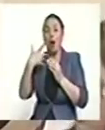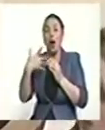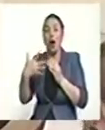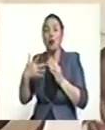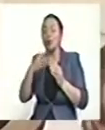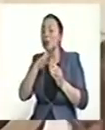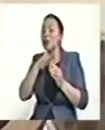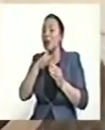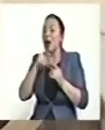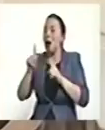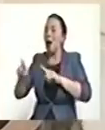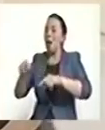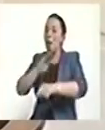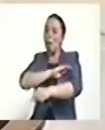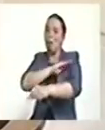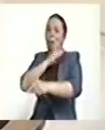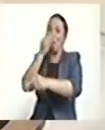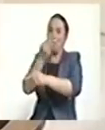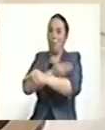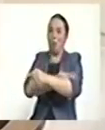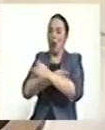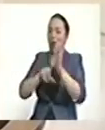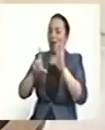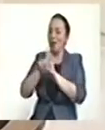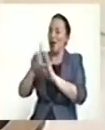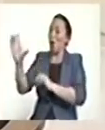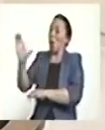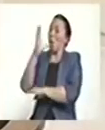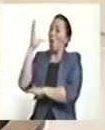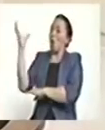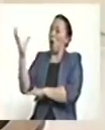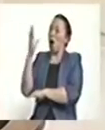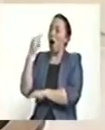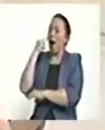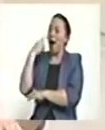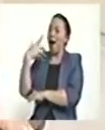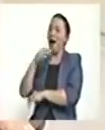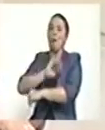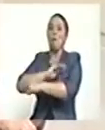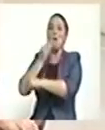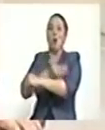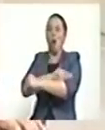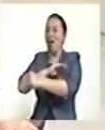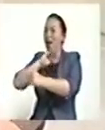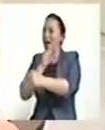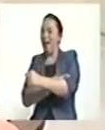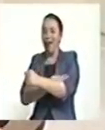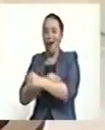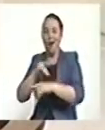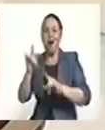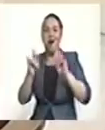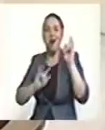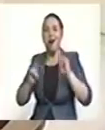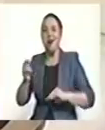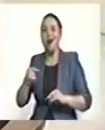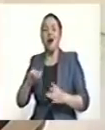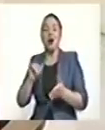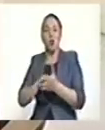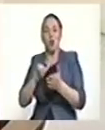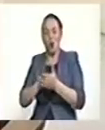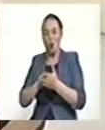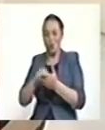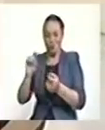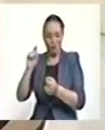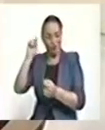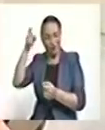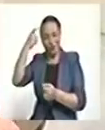además poderes frente al resto de la legislación colombiana y frente al resto de jurisdicciones como si se tratara a este país de un Estado fallido